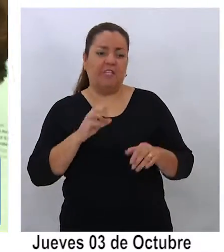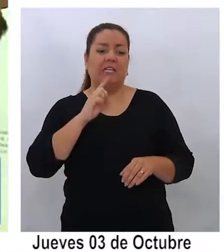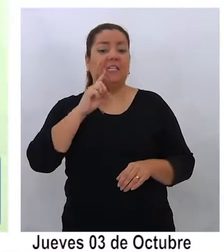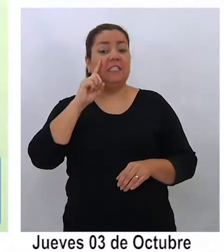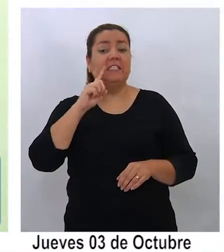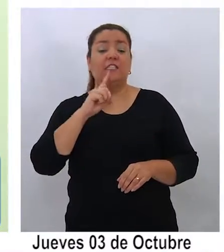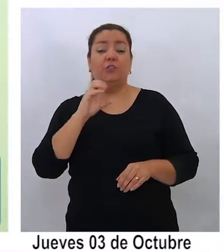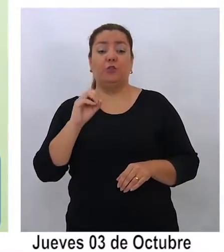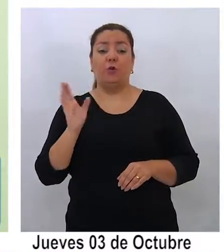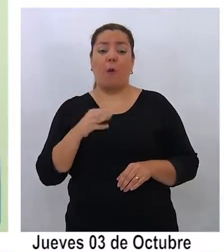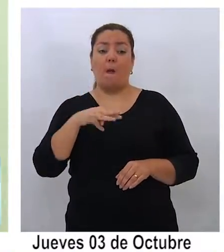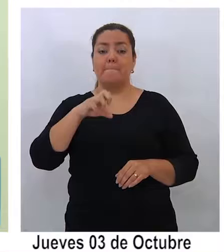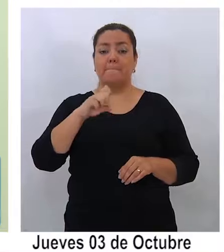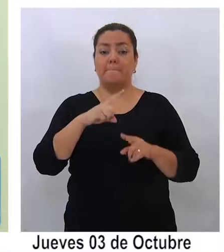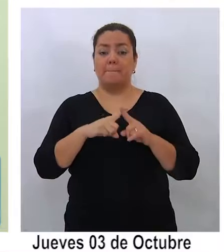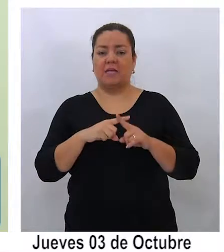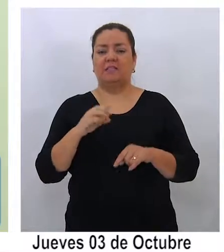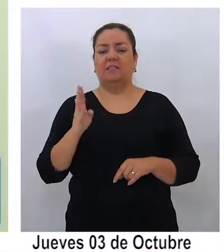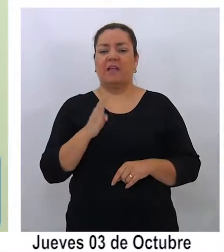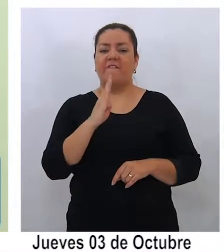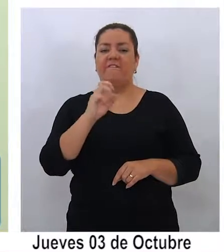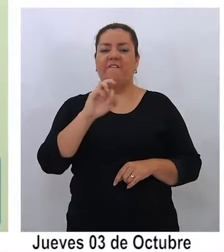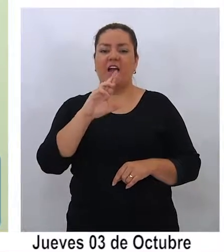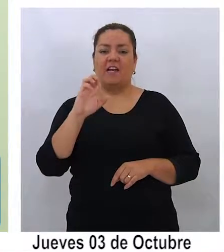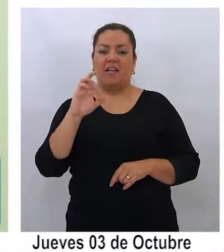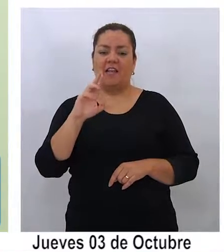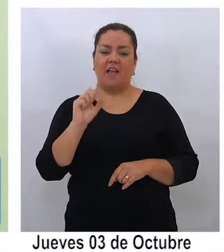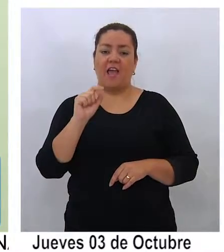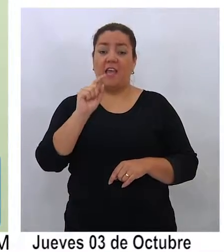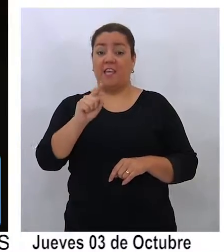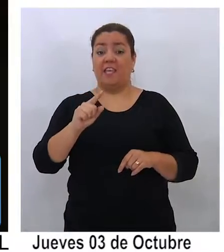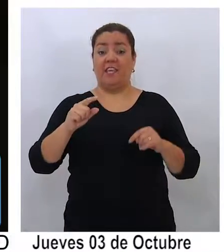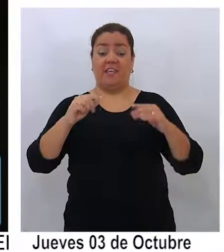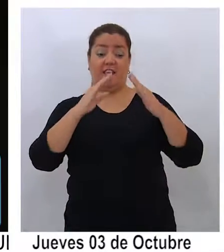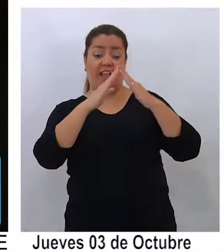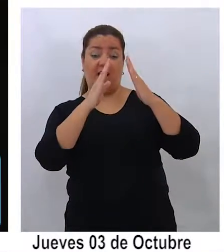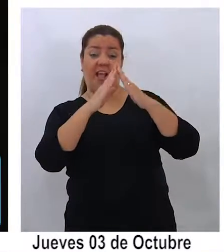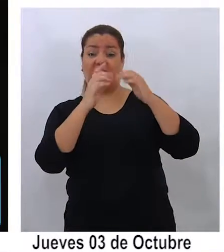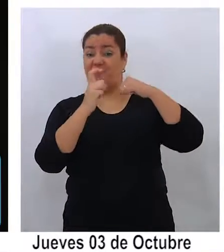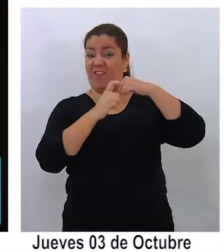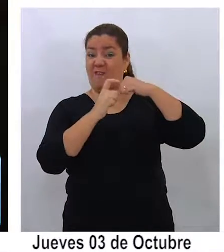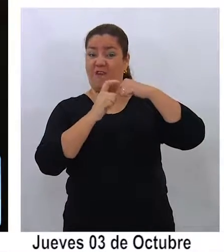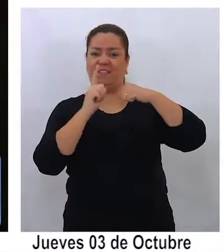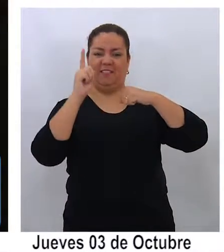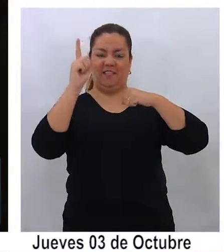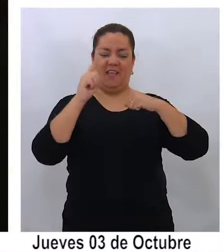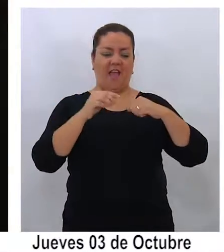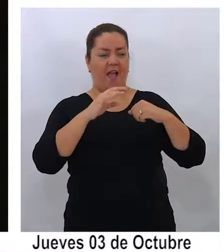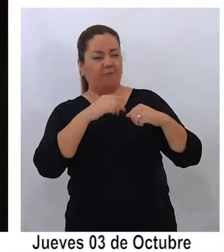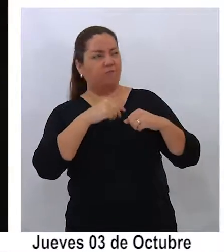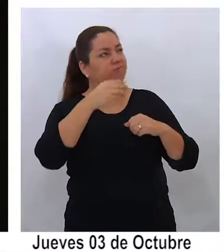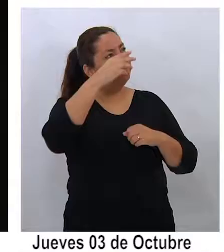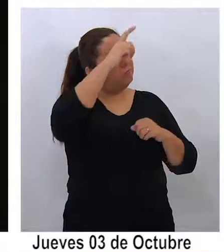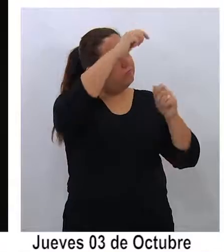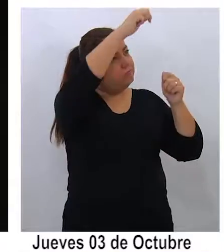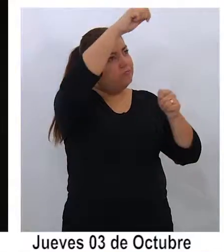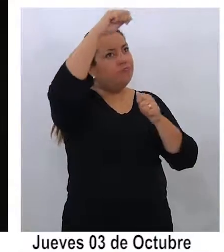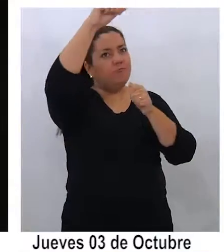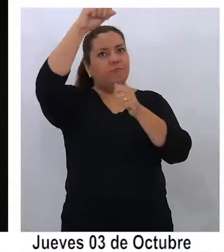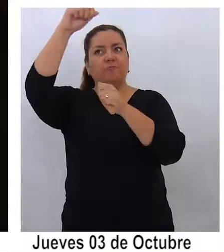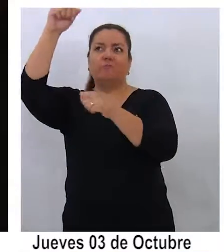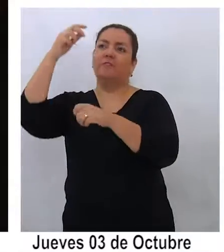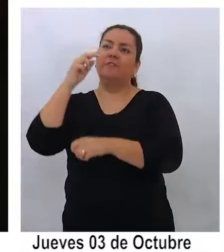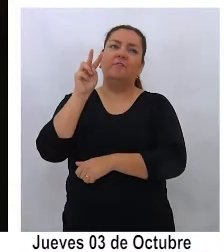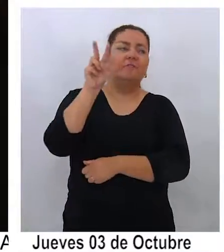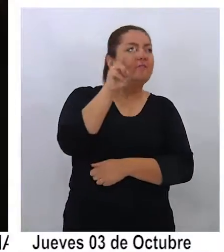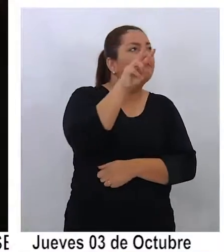Tito Max Barrera y que fue inaugurada en Sala de Arte Casa Coyahuasi. Una obra inspirada en la vida y trabajo